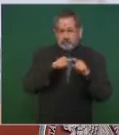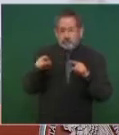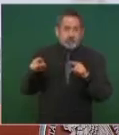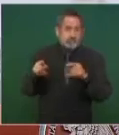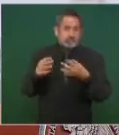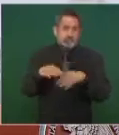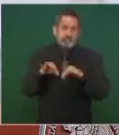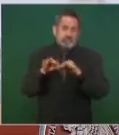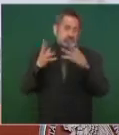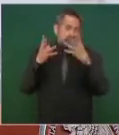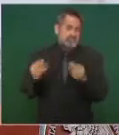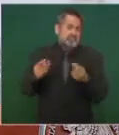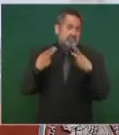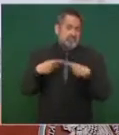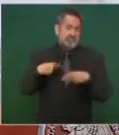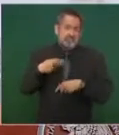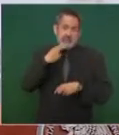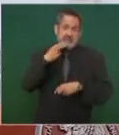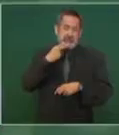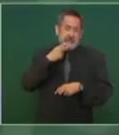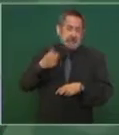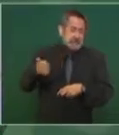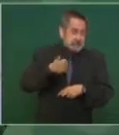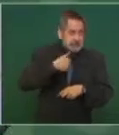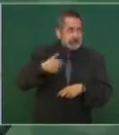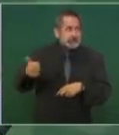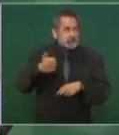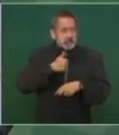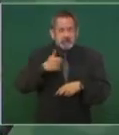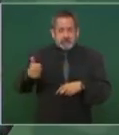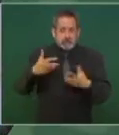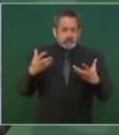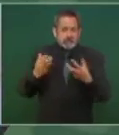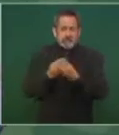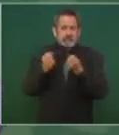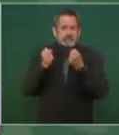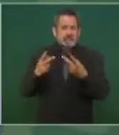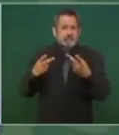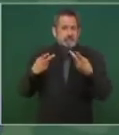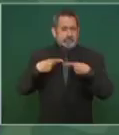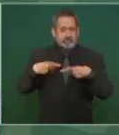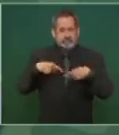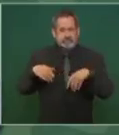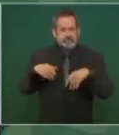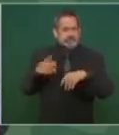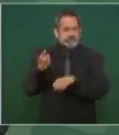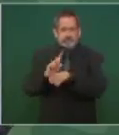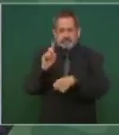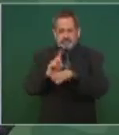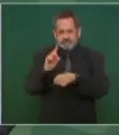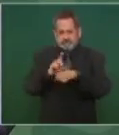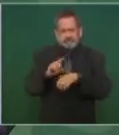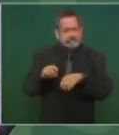importante que transporta a miles de personas diarias.